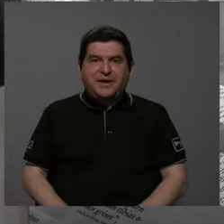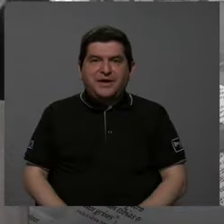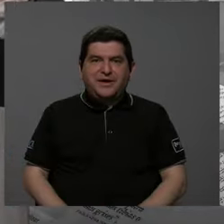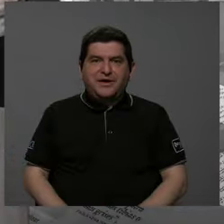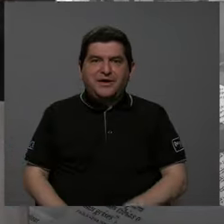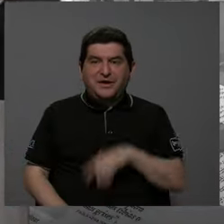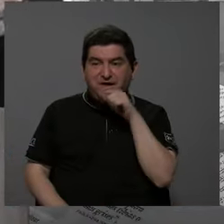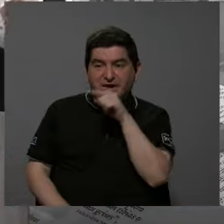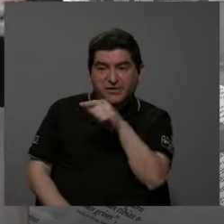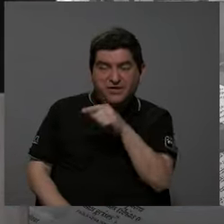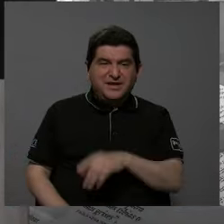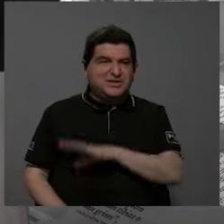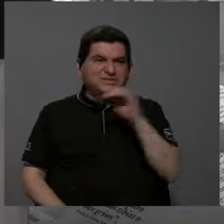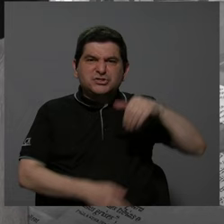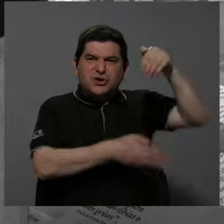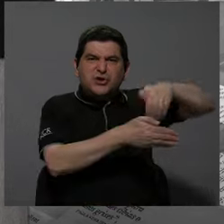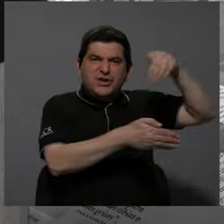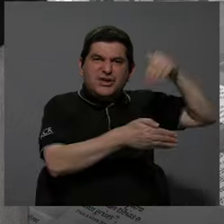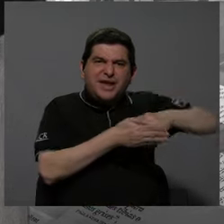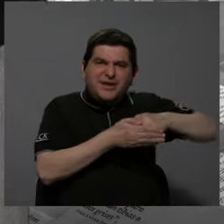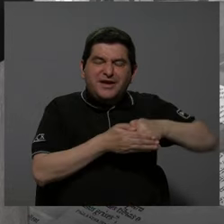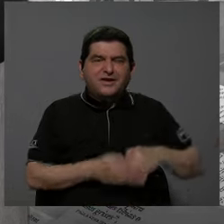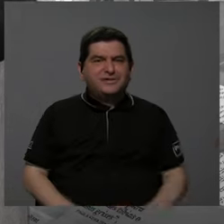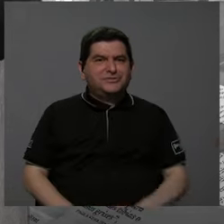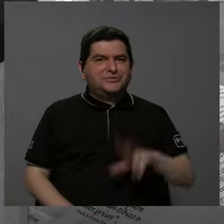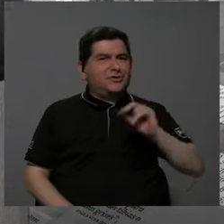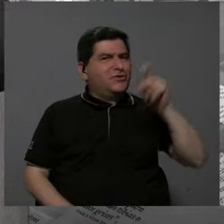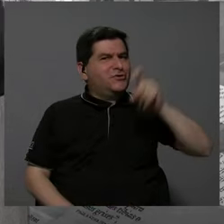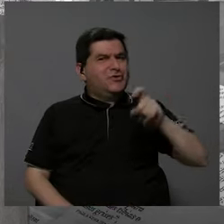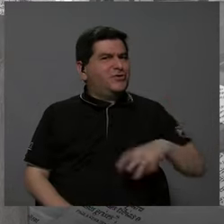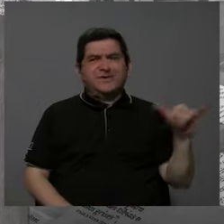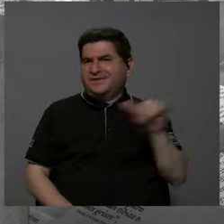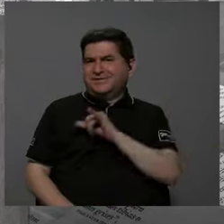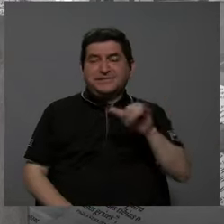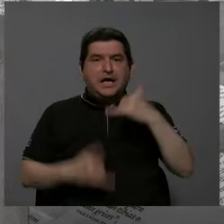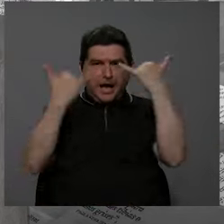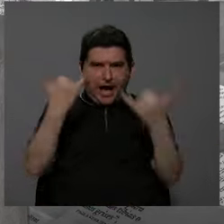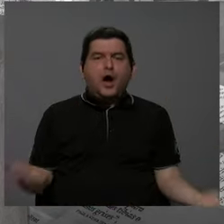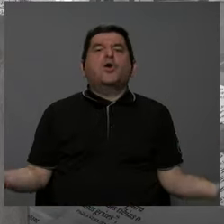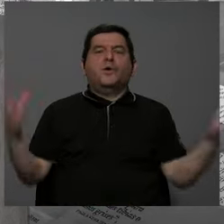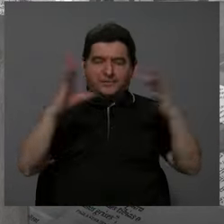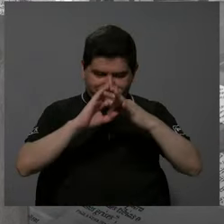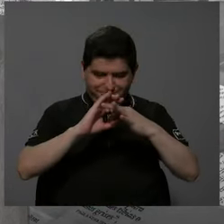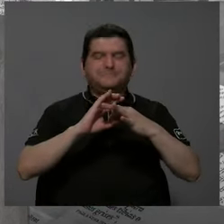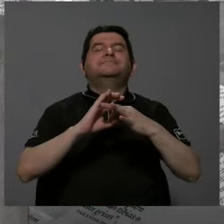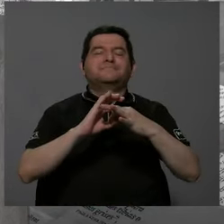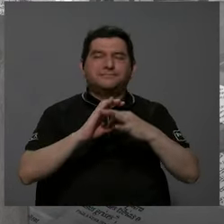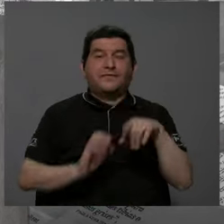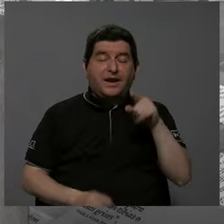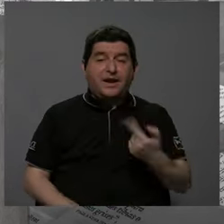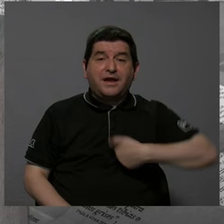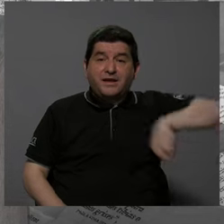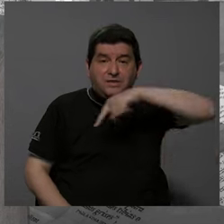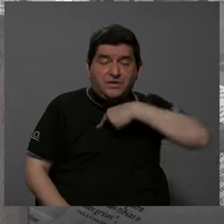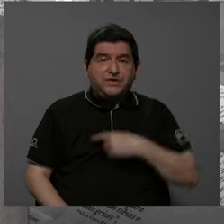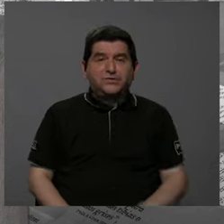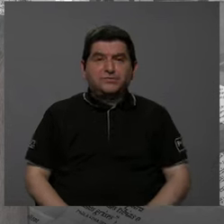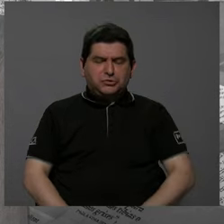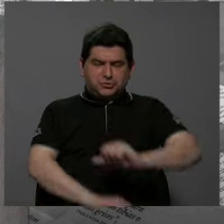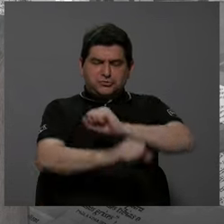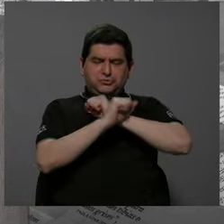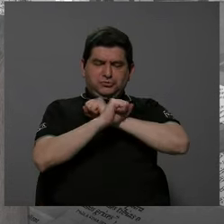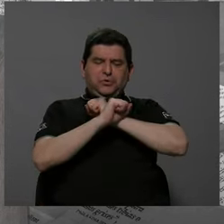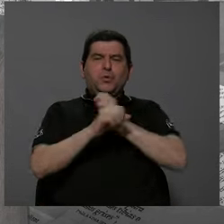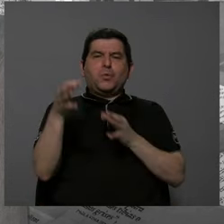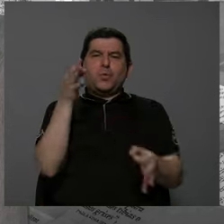y la información del registro que dice el propietario y todo eso, iba por otro. Ahora no, eso está armonizado. Eso nos da una enorme